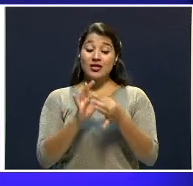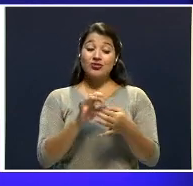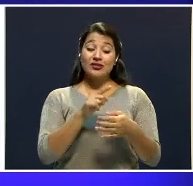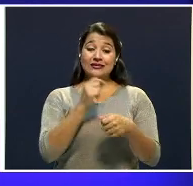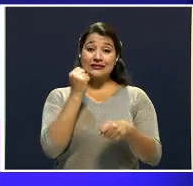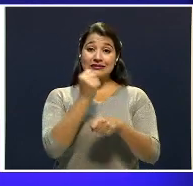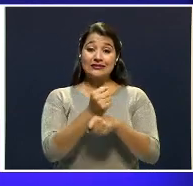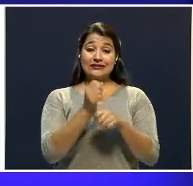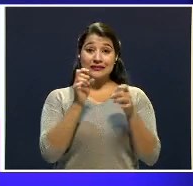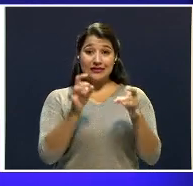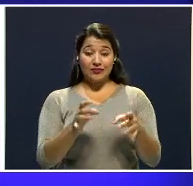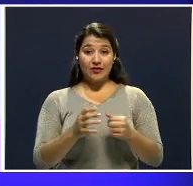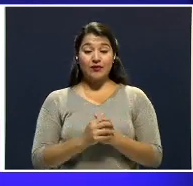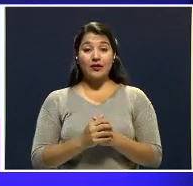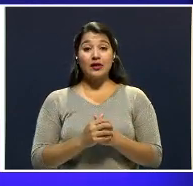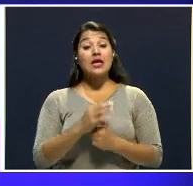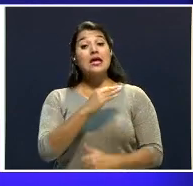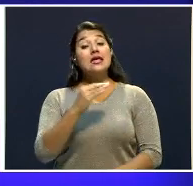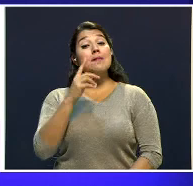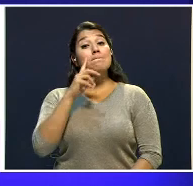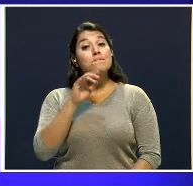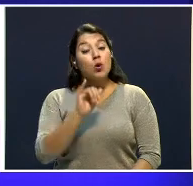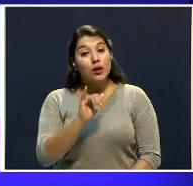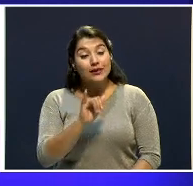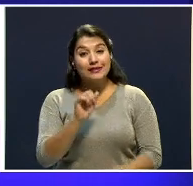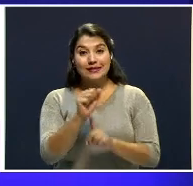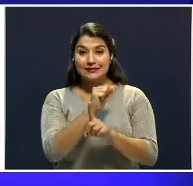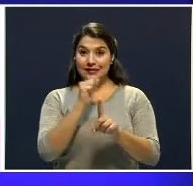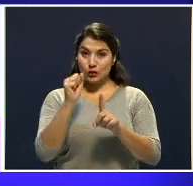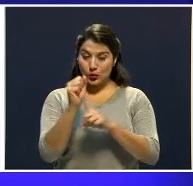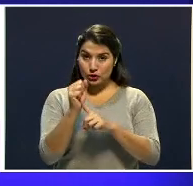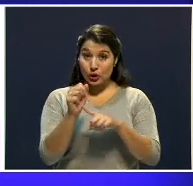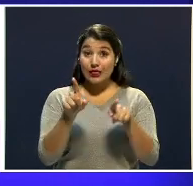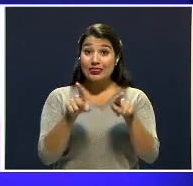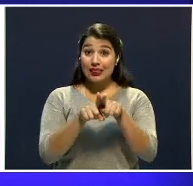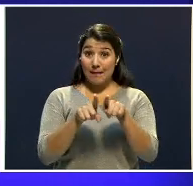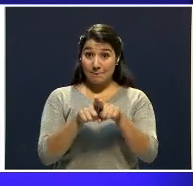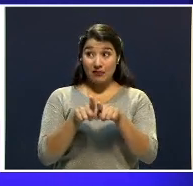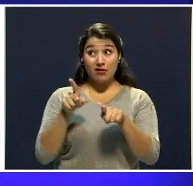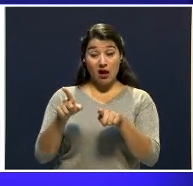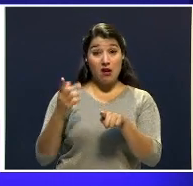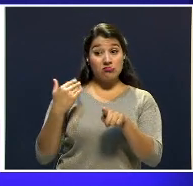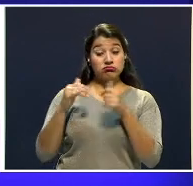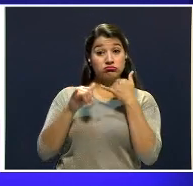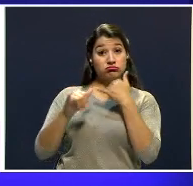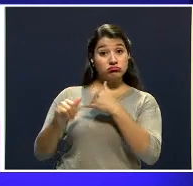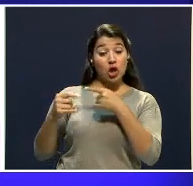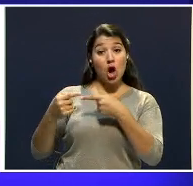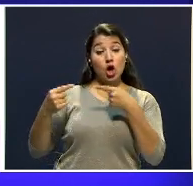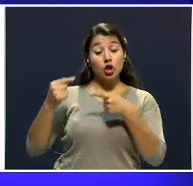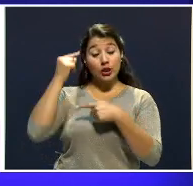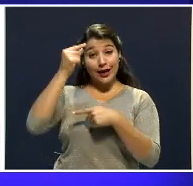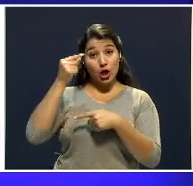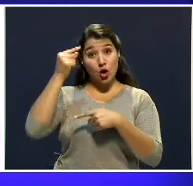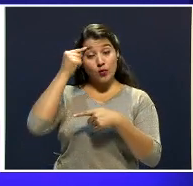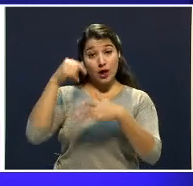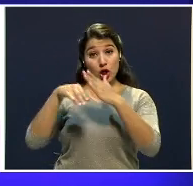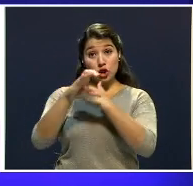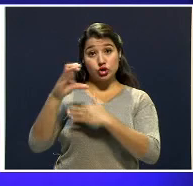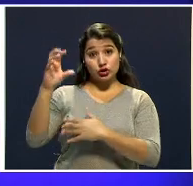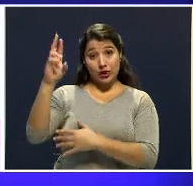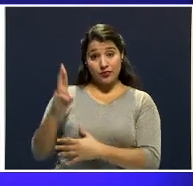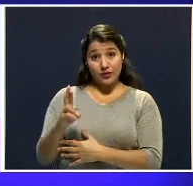horrible y por este caso también acaba de interponer una denuncia contra el Estado costarricense